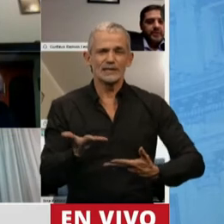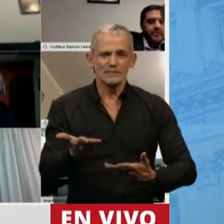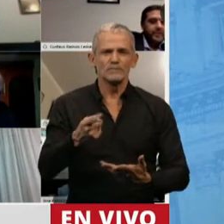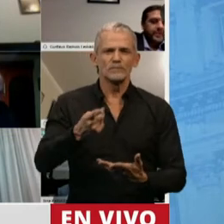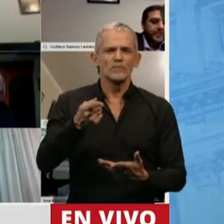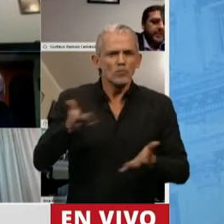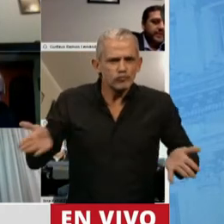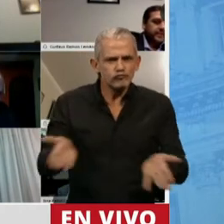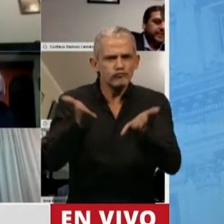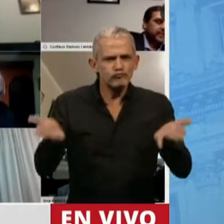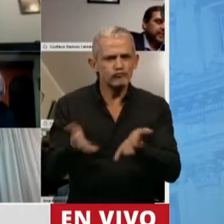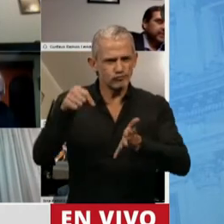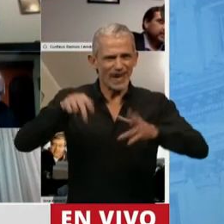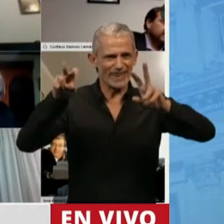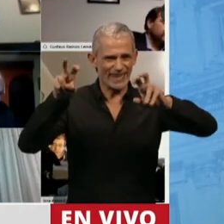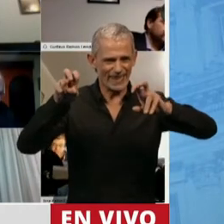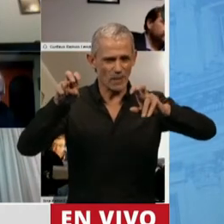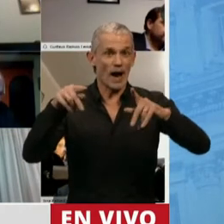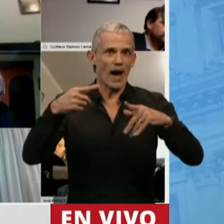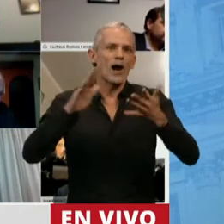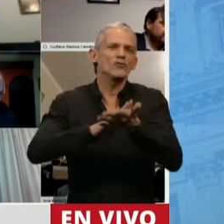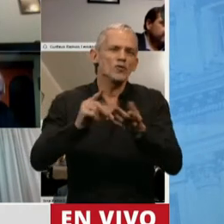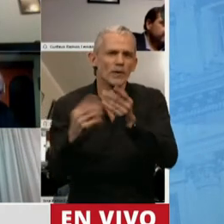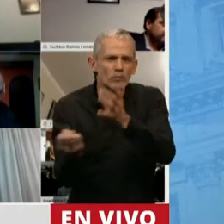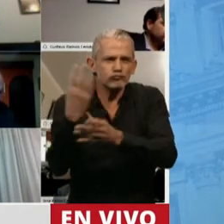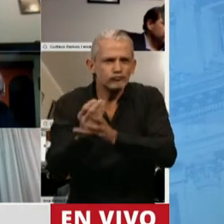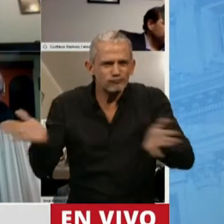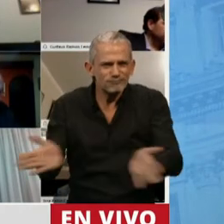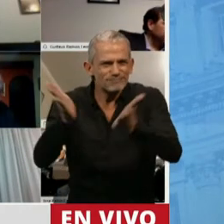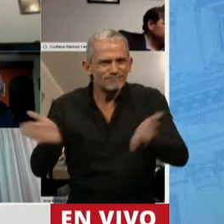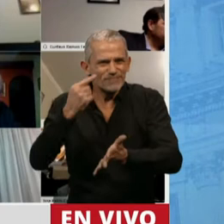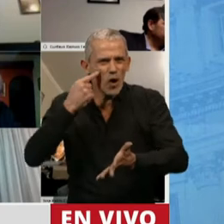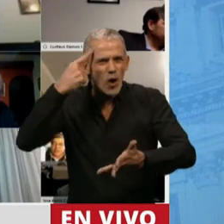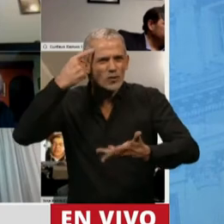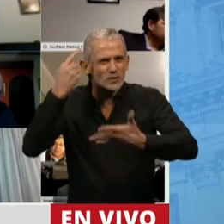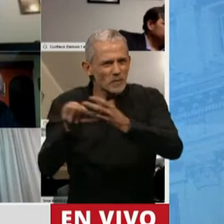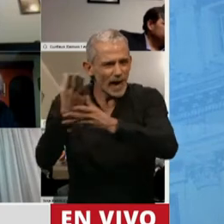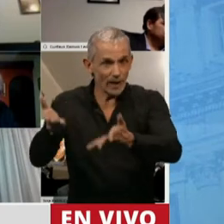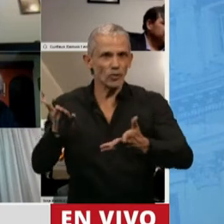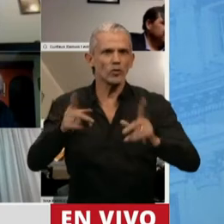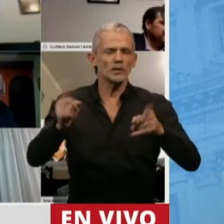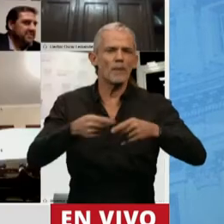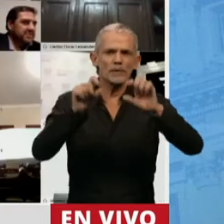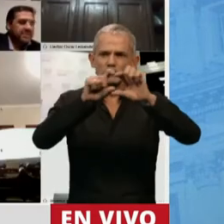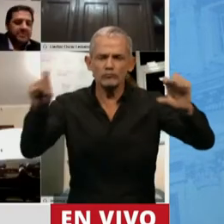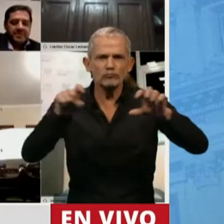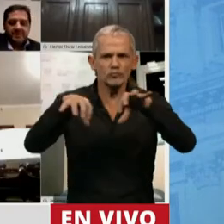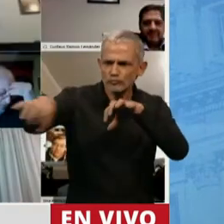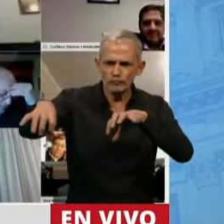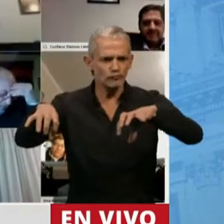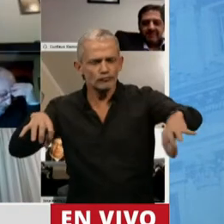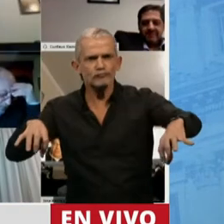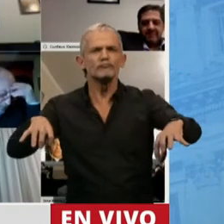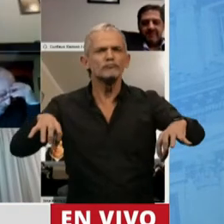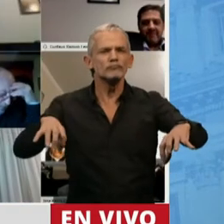impulsó que este tema, la economía del conocimiento, tenga un lugar jerarquizado, inclusive en la denominación de áreas claves, porque